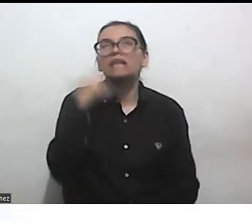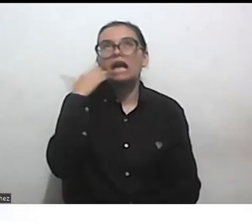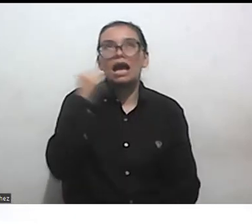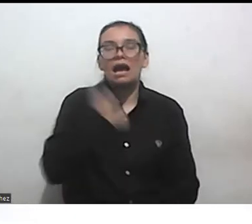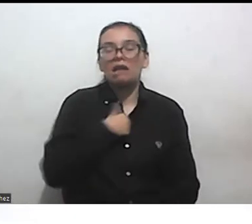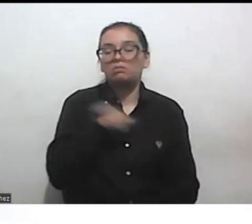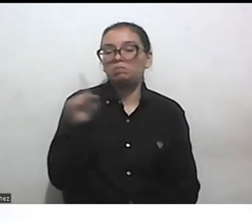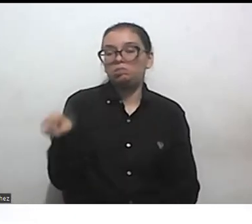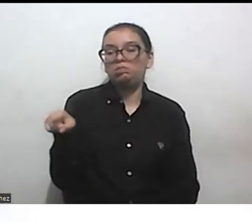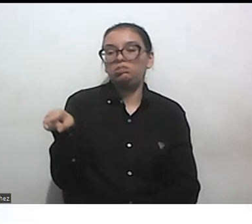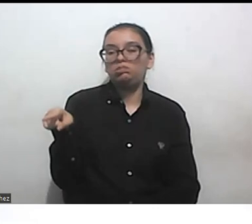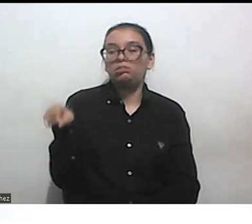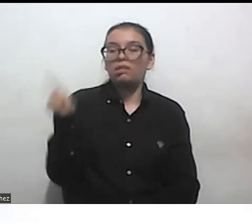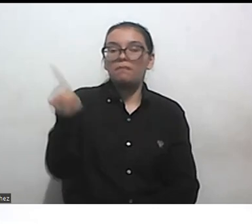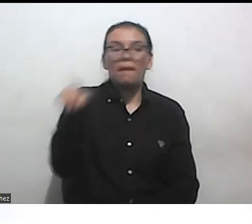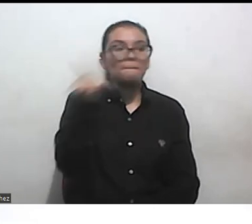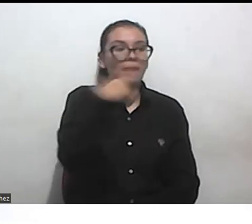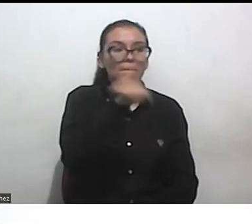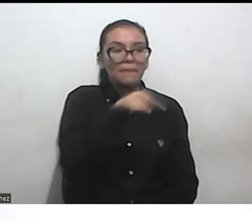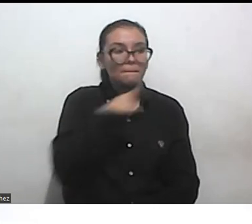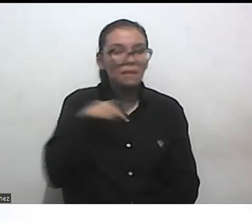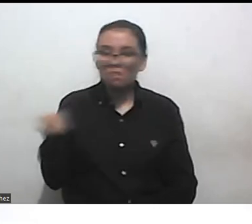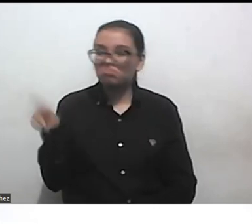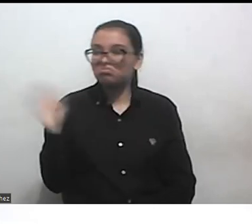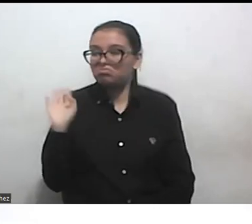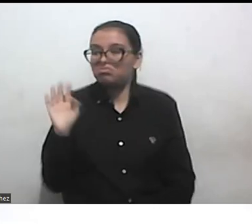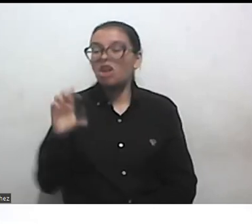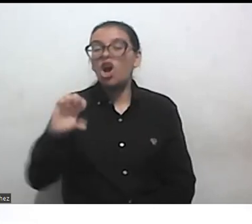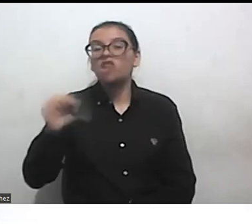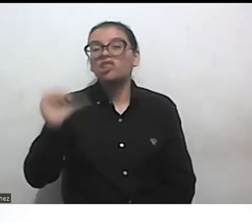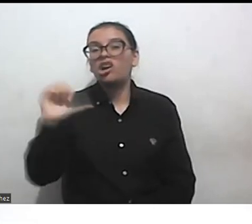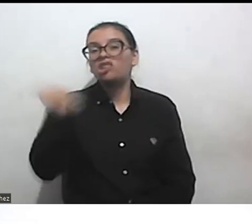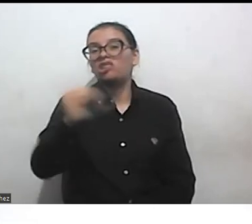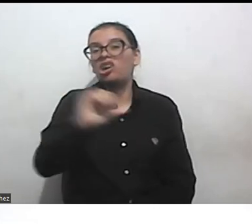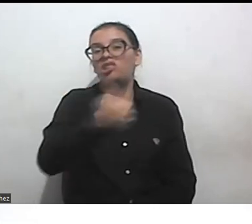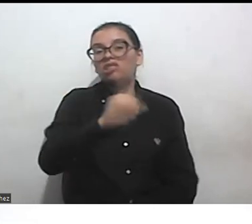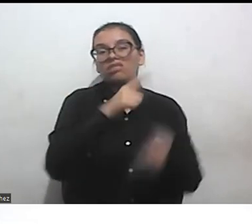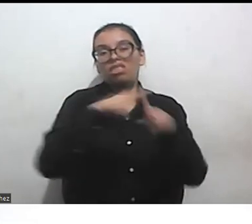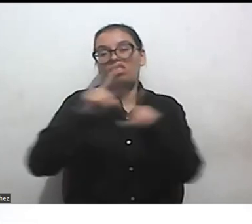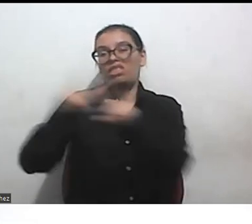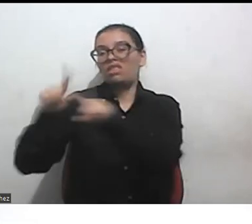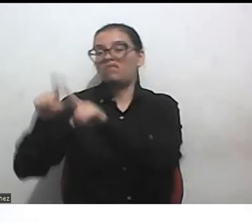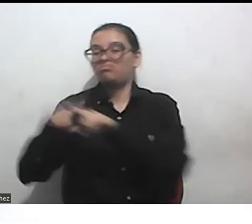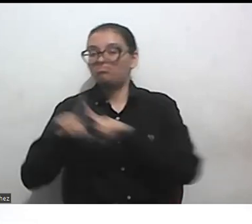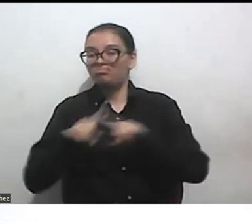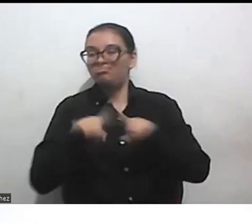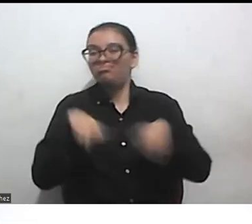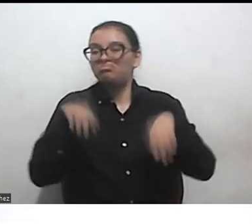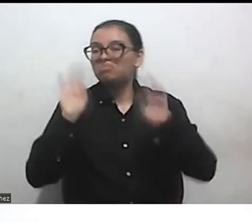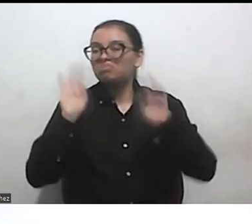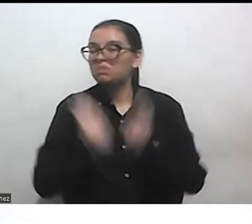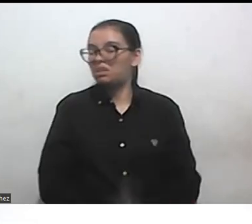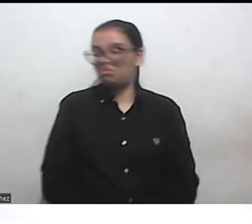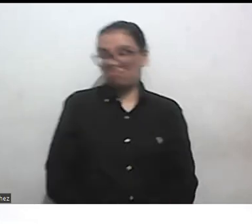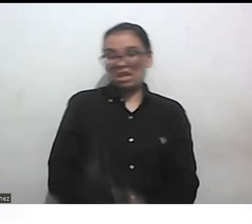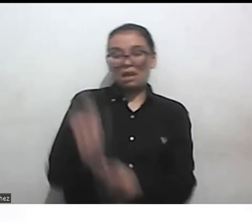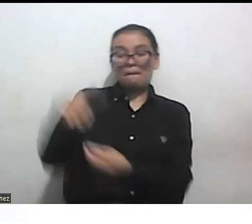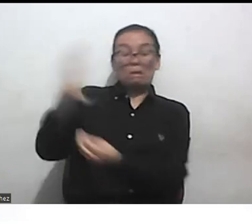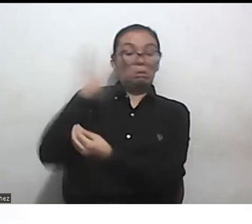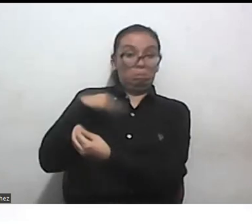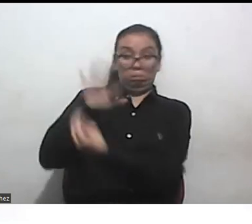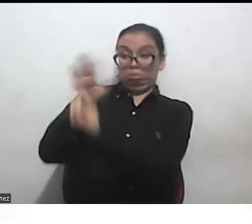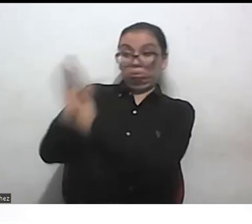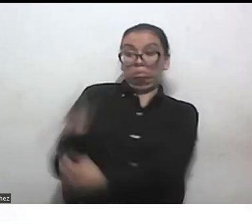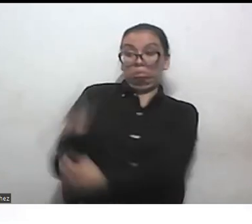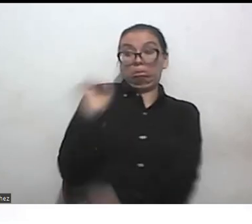es más otro más otro más otro más diferente más diferente más este más oprimido más oprimido eso